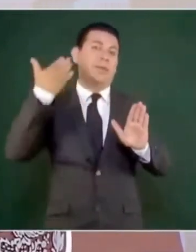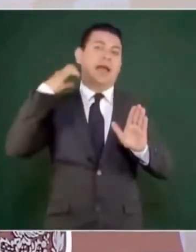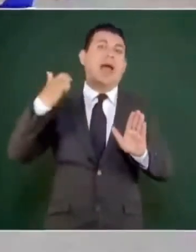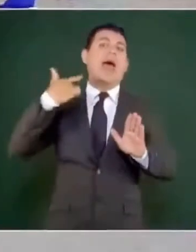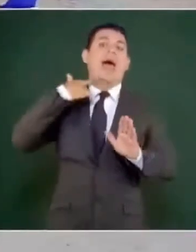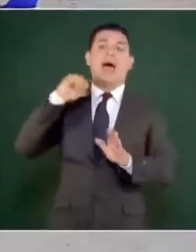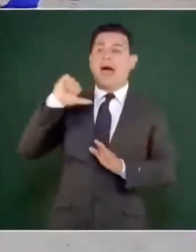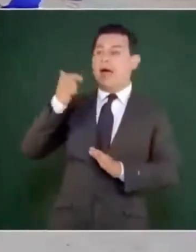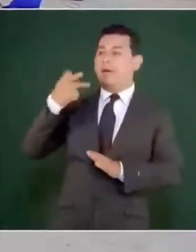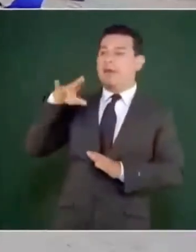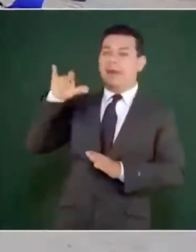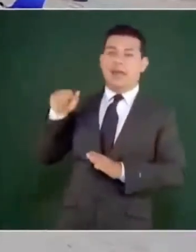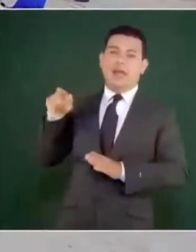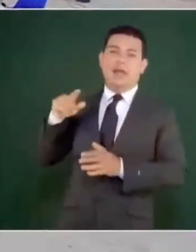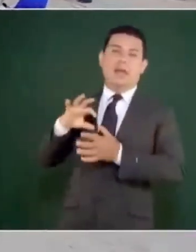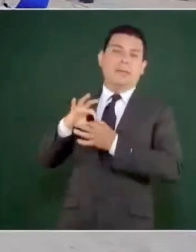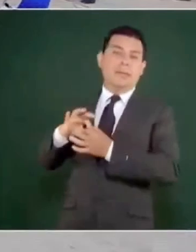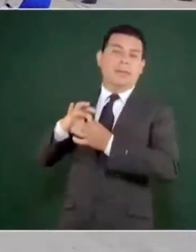compañía.